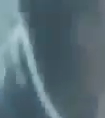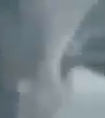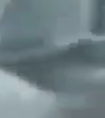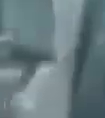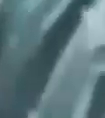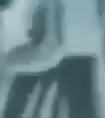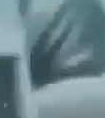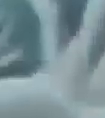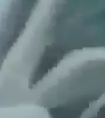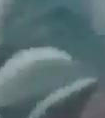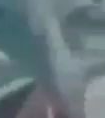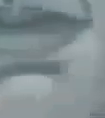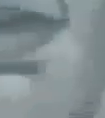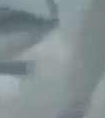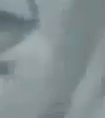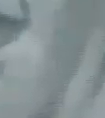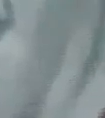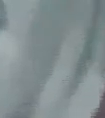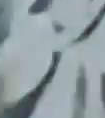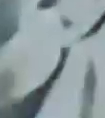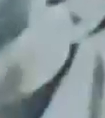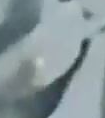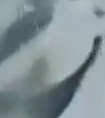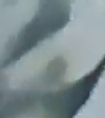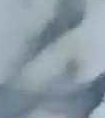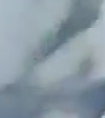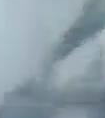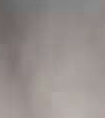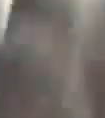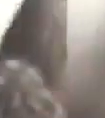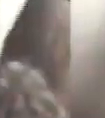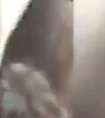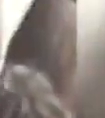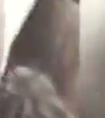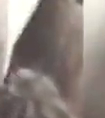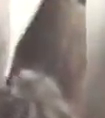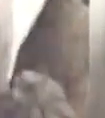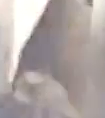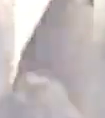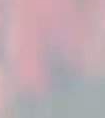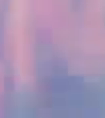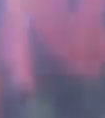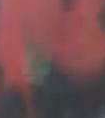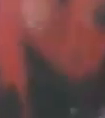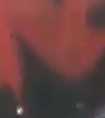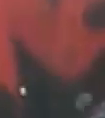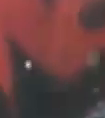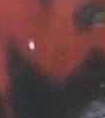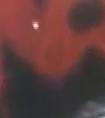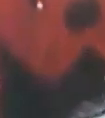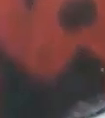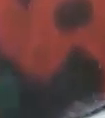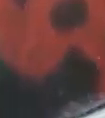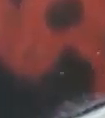todos los caminos confluyendo en este hermoso camino de la Revolución Bolivariana. ¡Jorge Rodríguez vive!